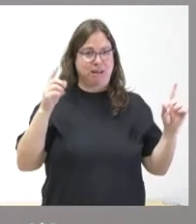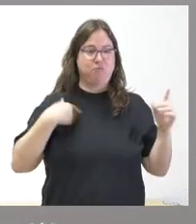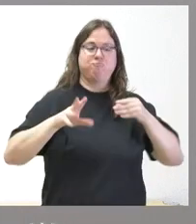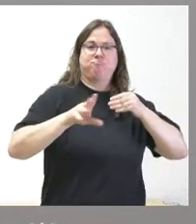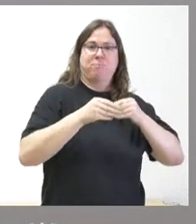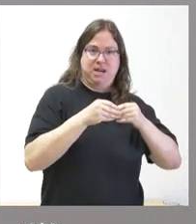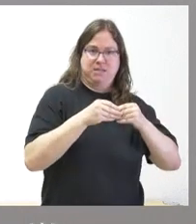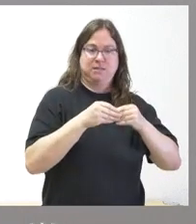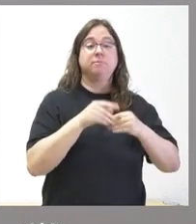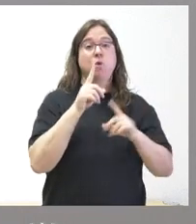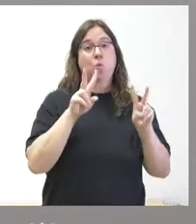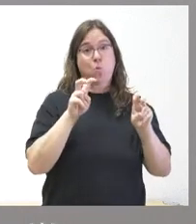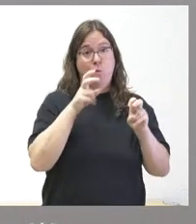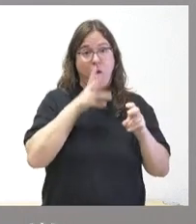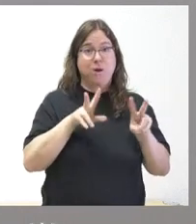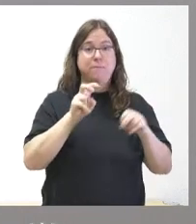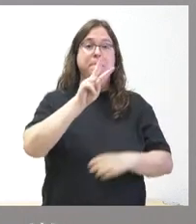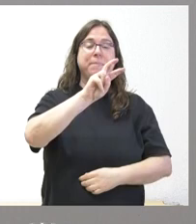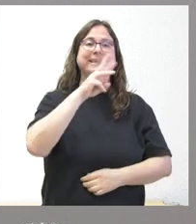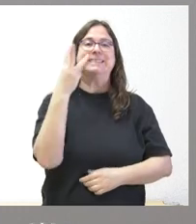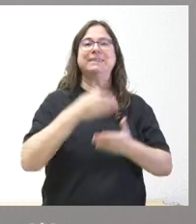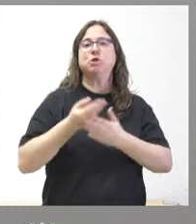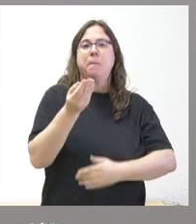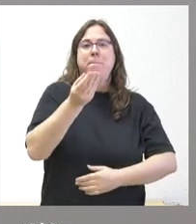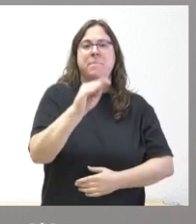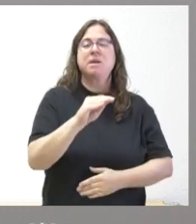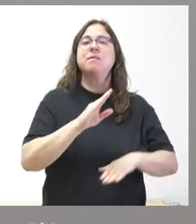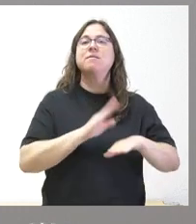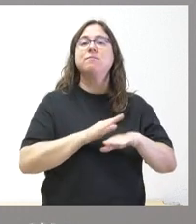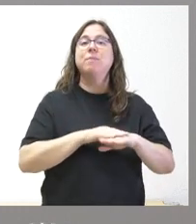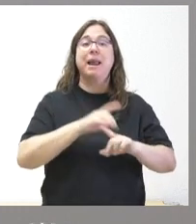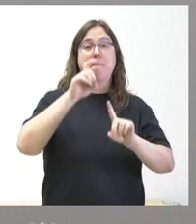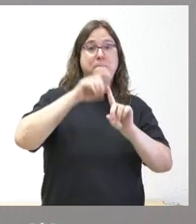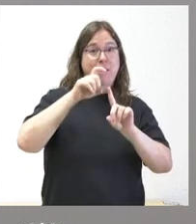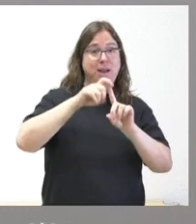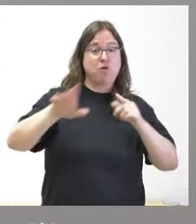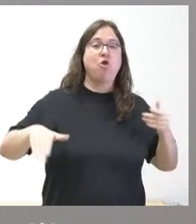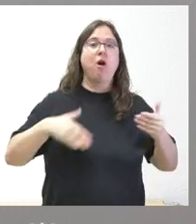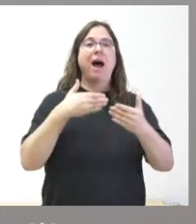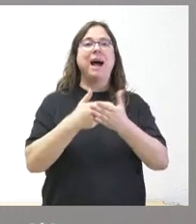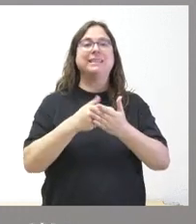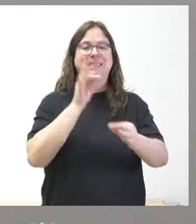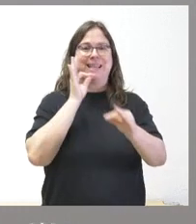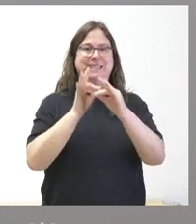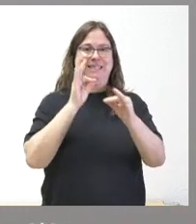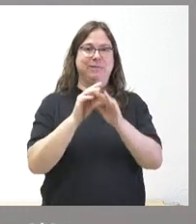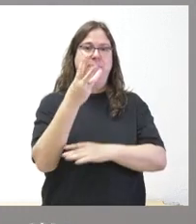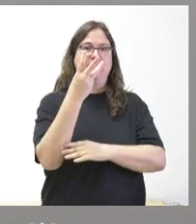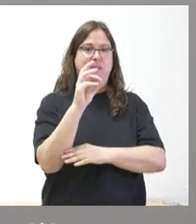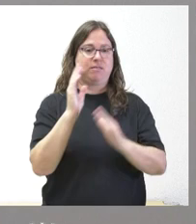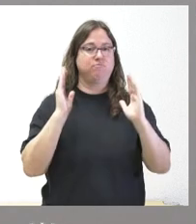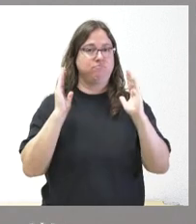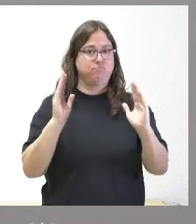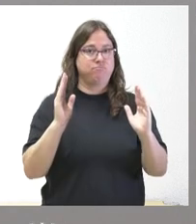Este importe nuevo de 23 millones es para el 1 de mayo hasta el 30 de septiembre y, por tanto, quedará